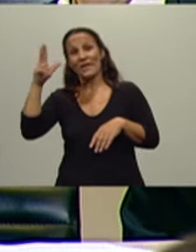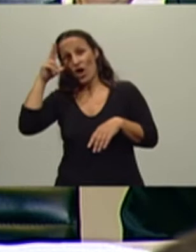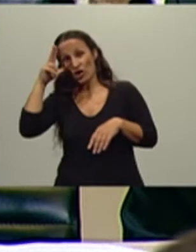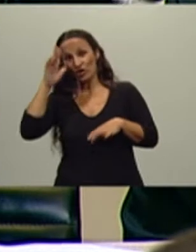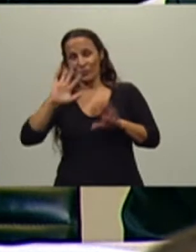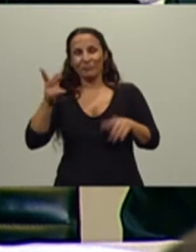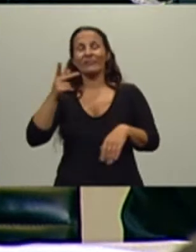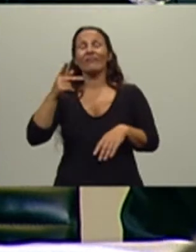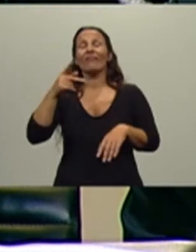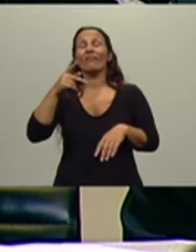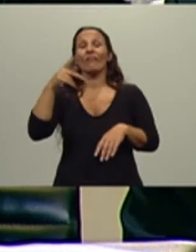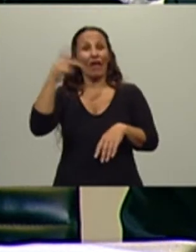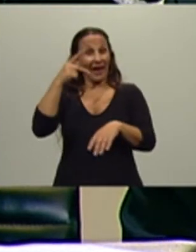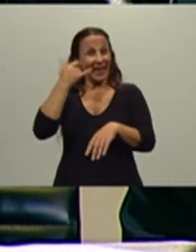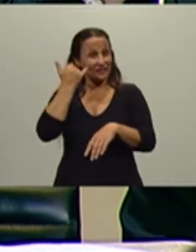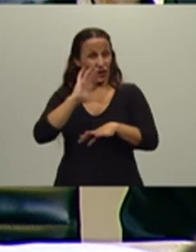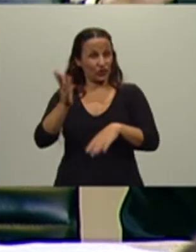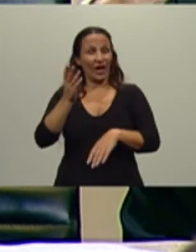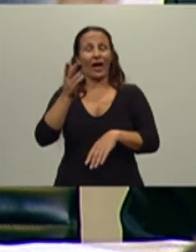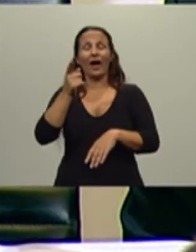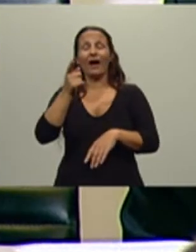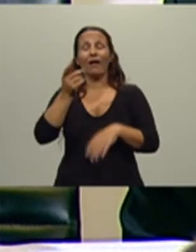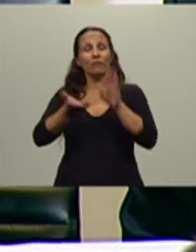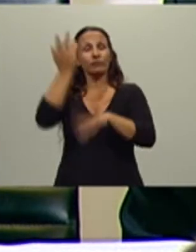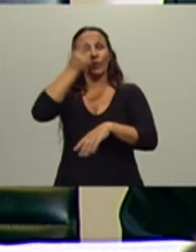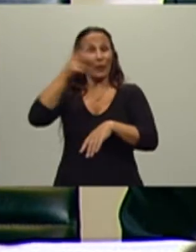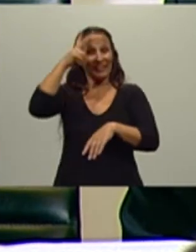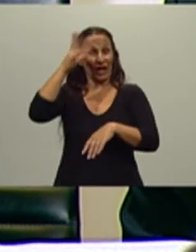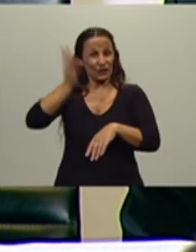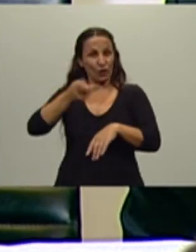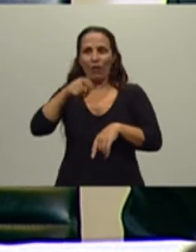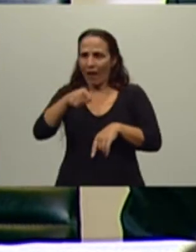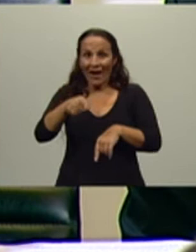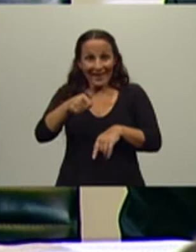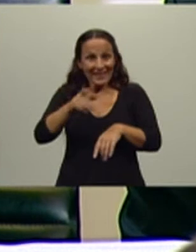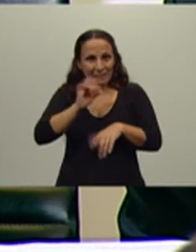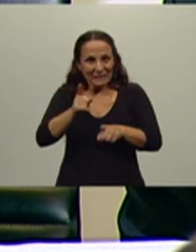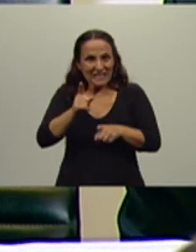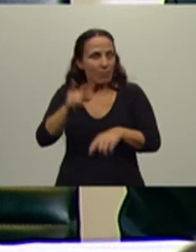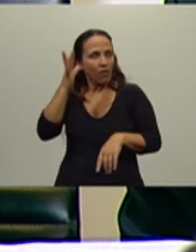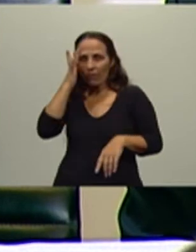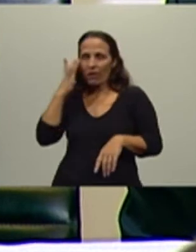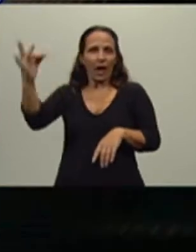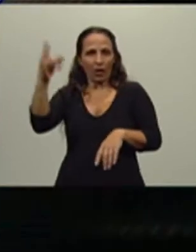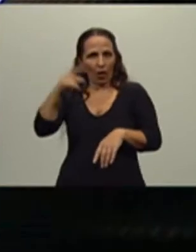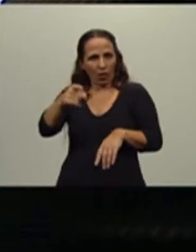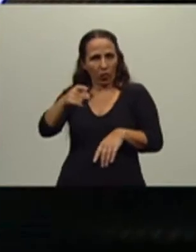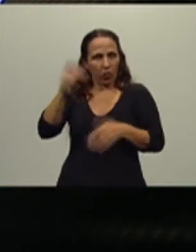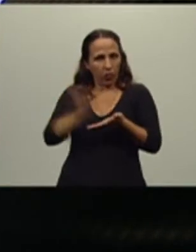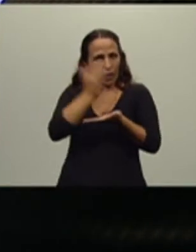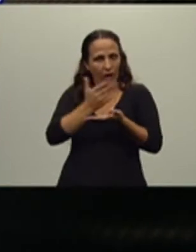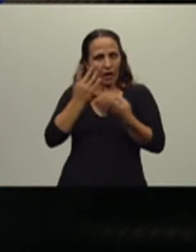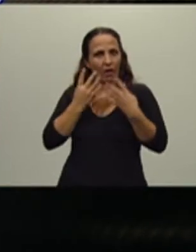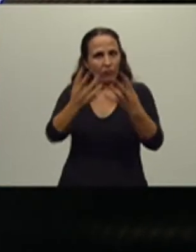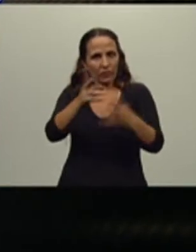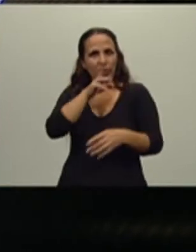elevado a 28 los derechos de exportación, se produce la cosecha de trigo récord de historia en la